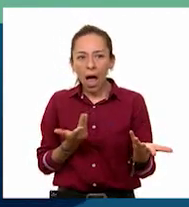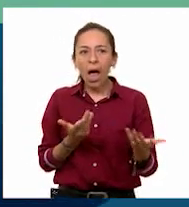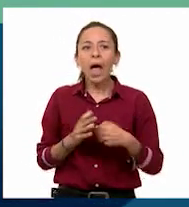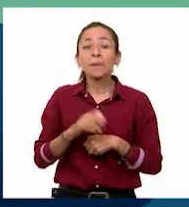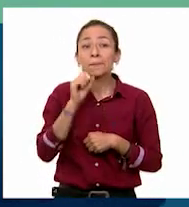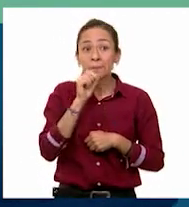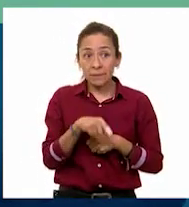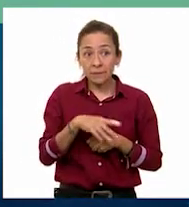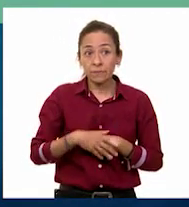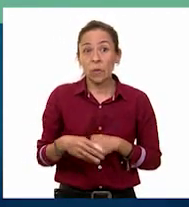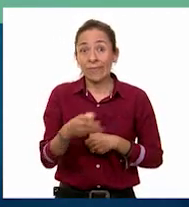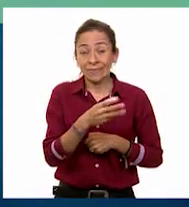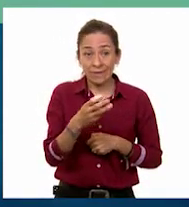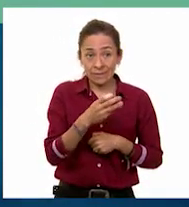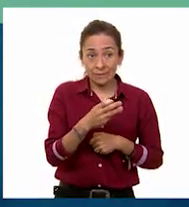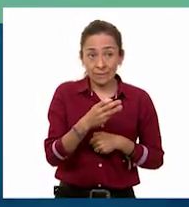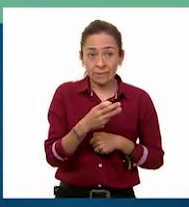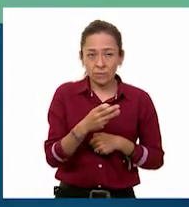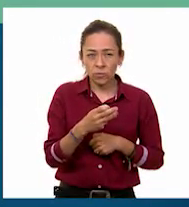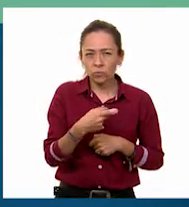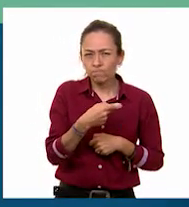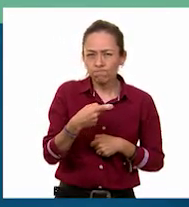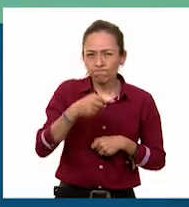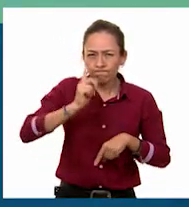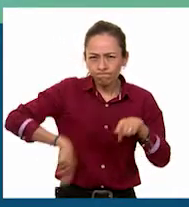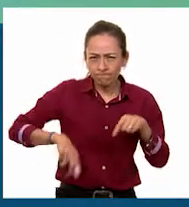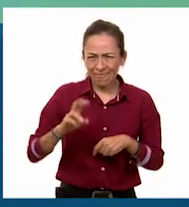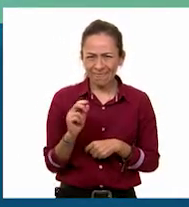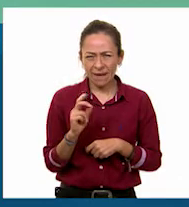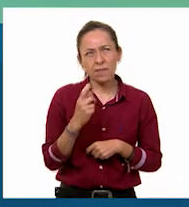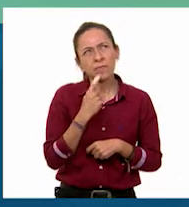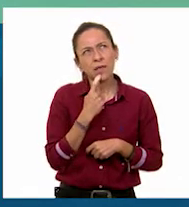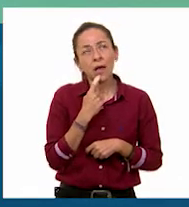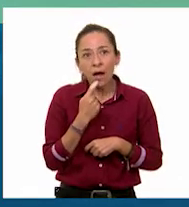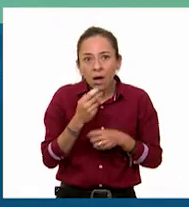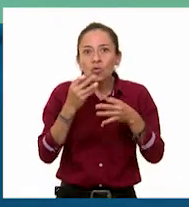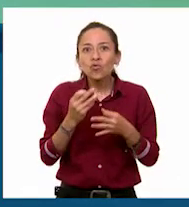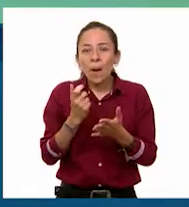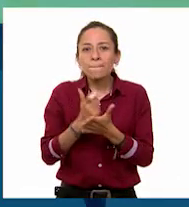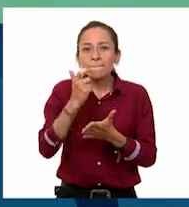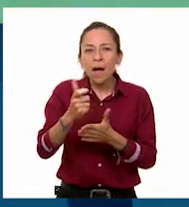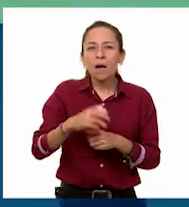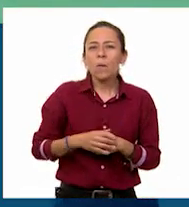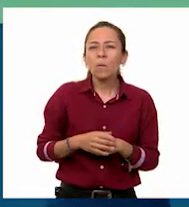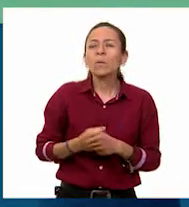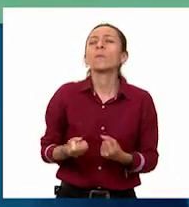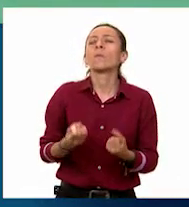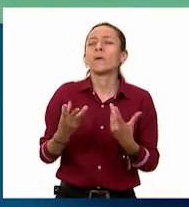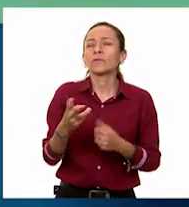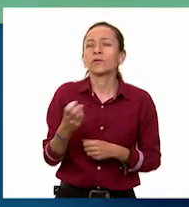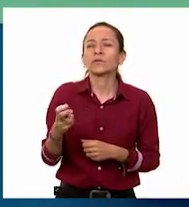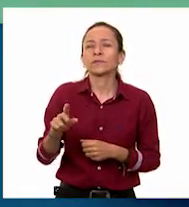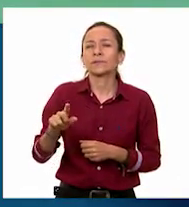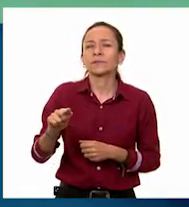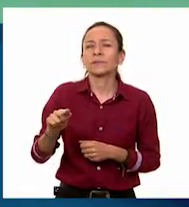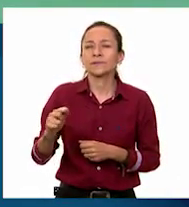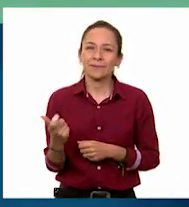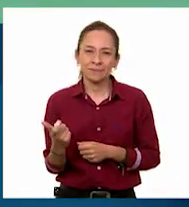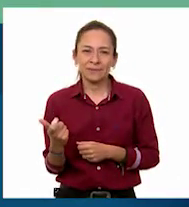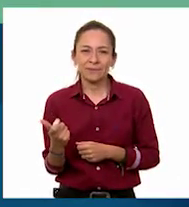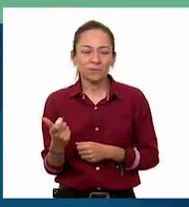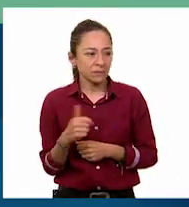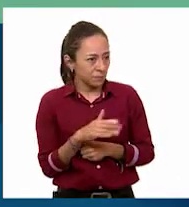esos 300, entonces el precio con descuento sería de 270 pesos. Así es, Jenny. Muy bien. Ah, ¿yo